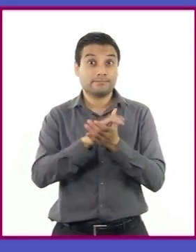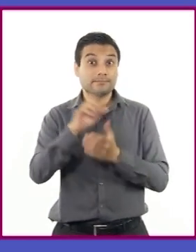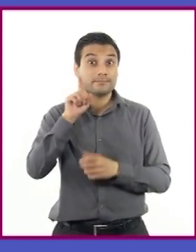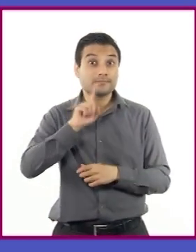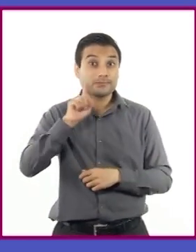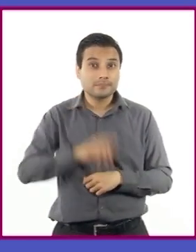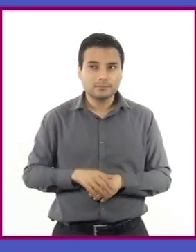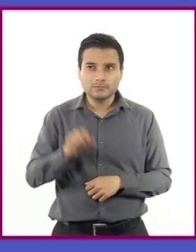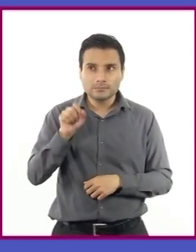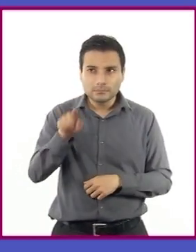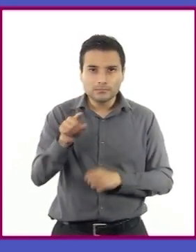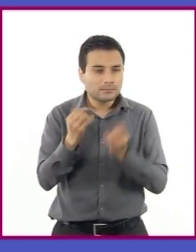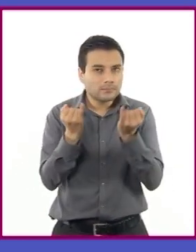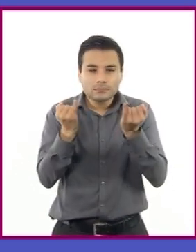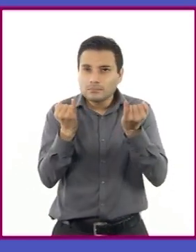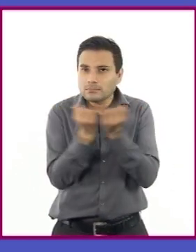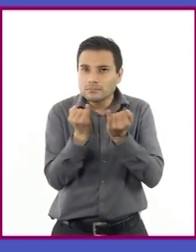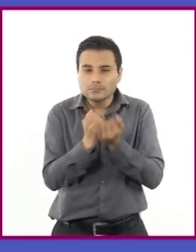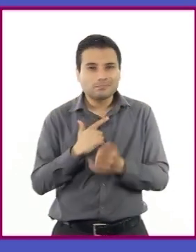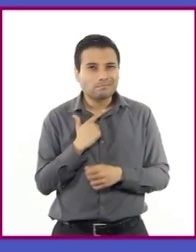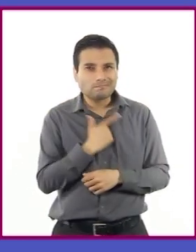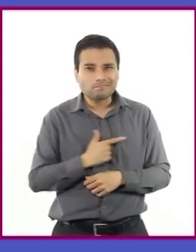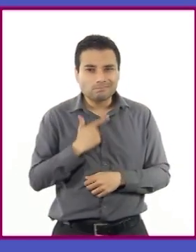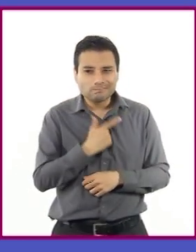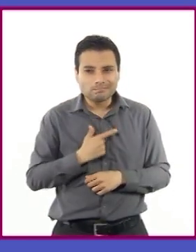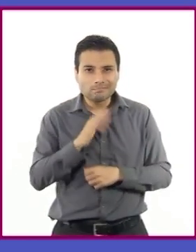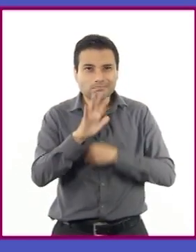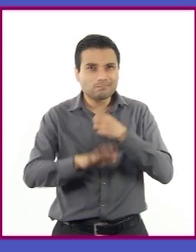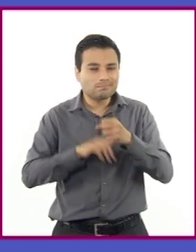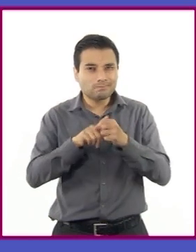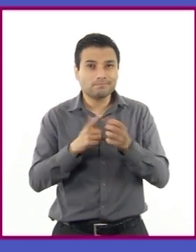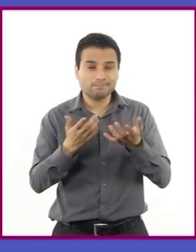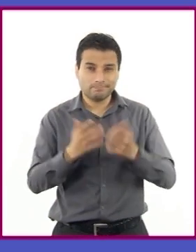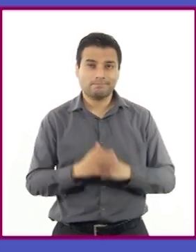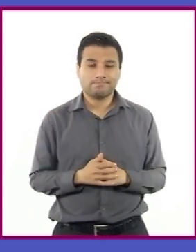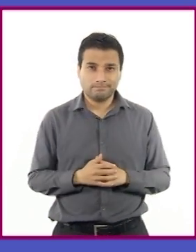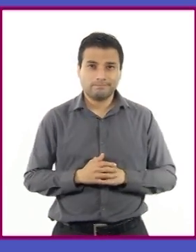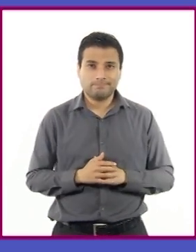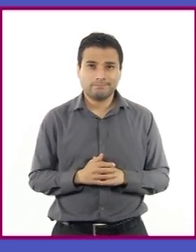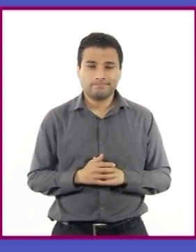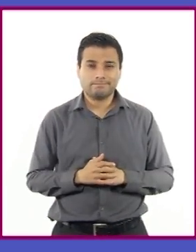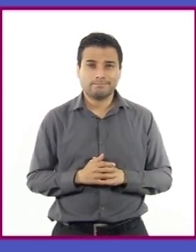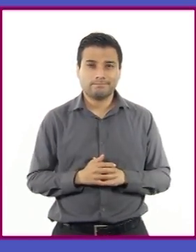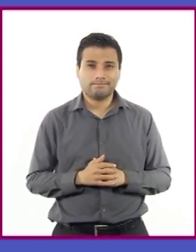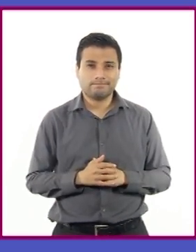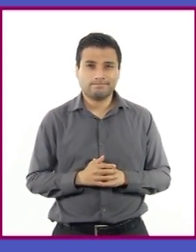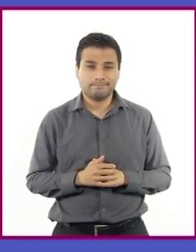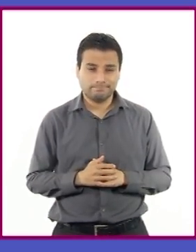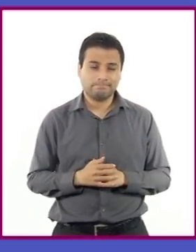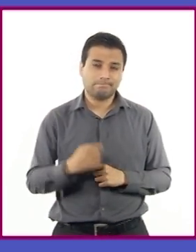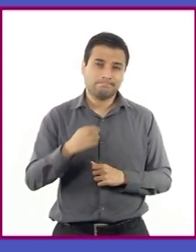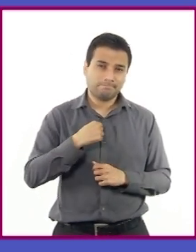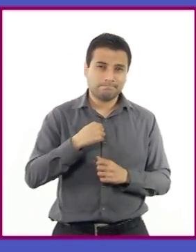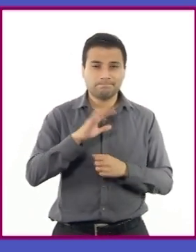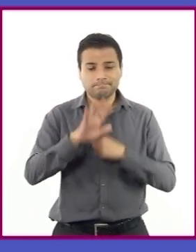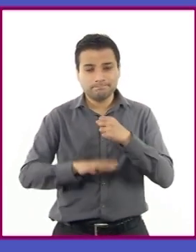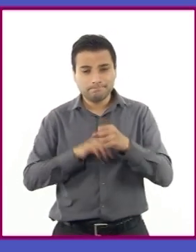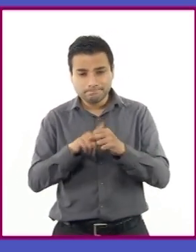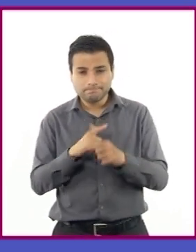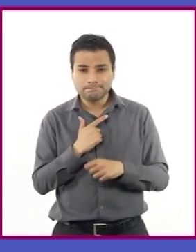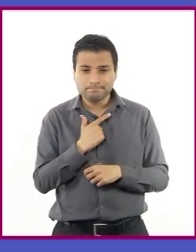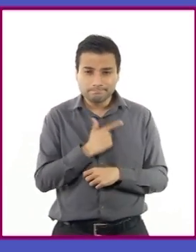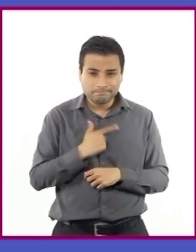disposición semejante a la mía. Habiéndose dado cuenta de mi gusto por estos favoritos domésticos,